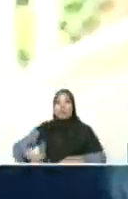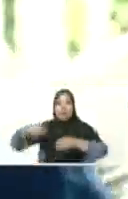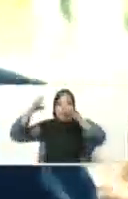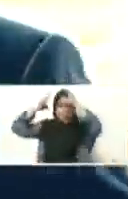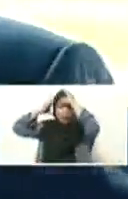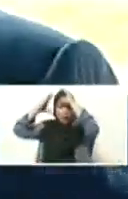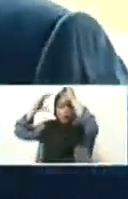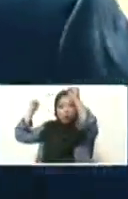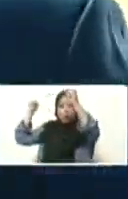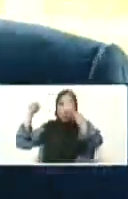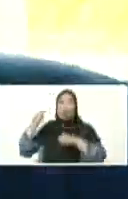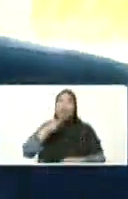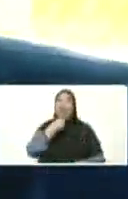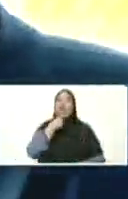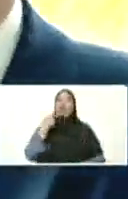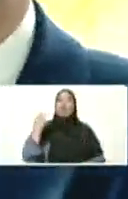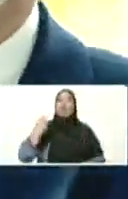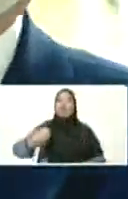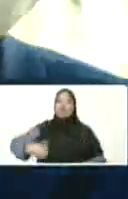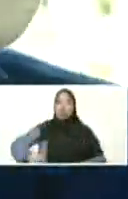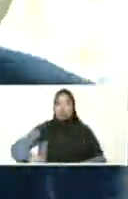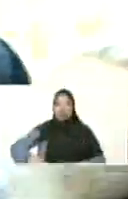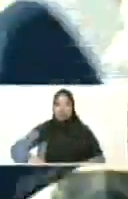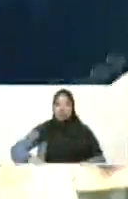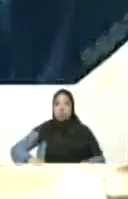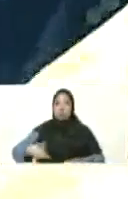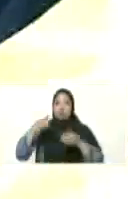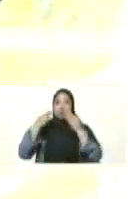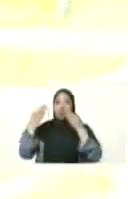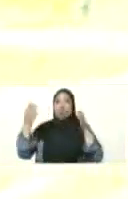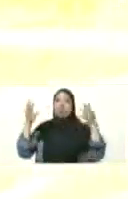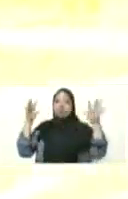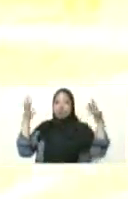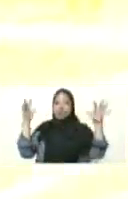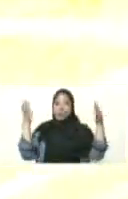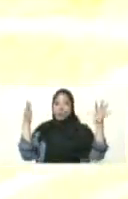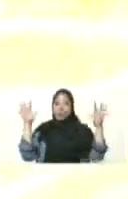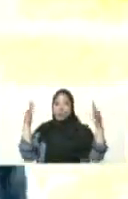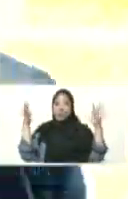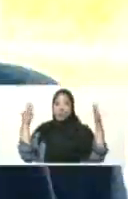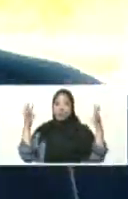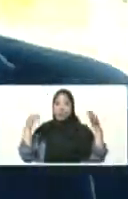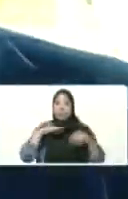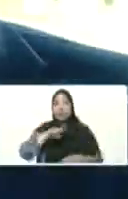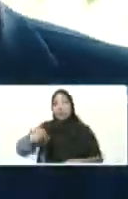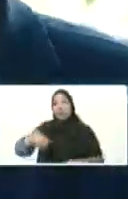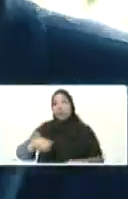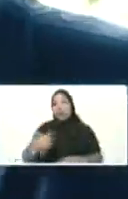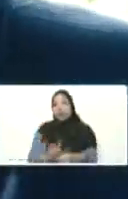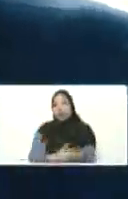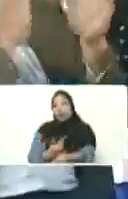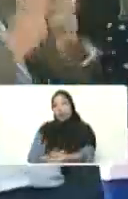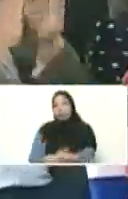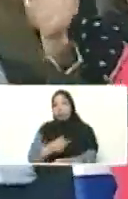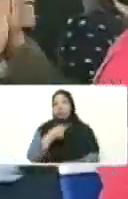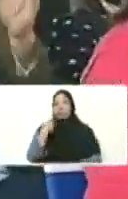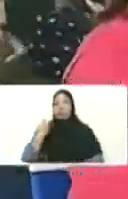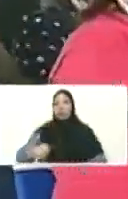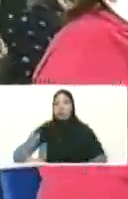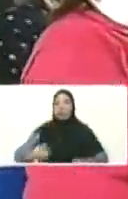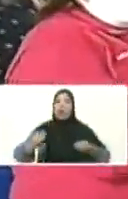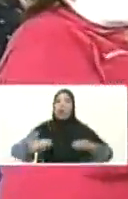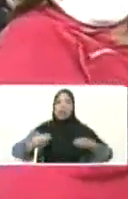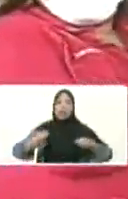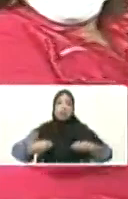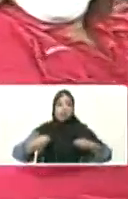plenipotenciario de la República de Belarus. Un buen aplauso a nuestro hermano embajador de Belarus. ¡Que viva